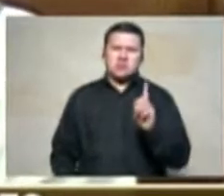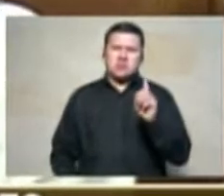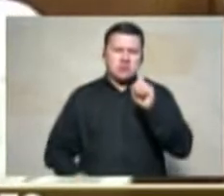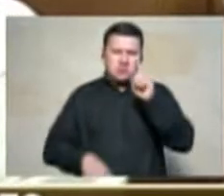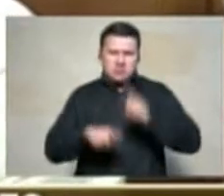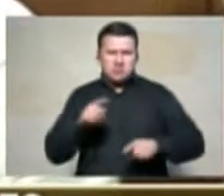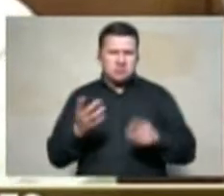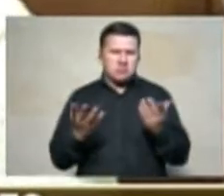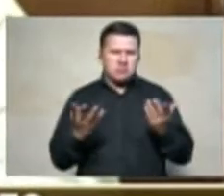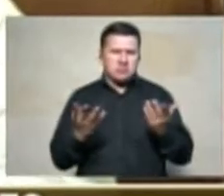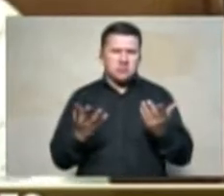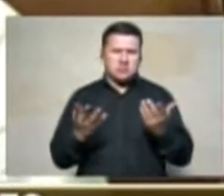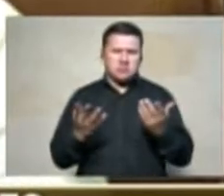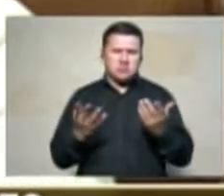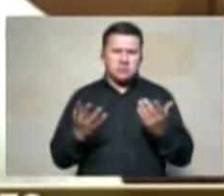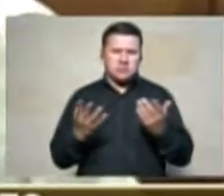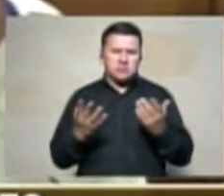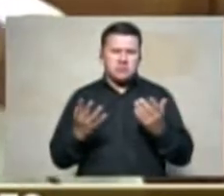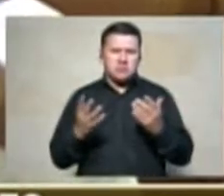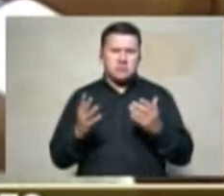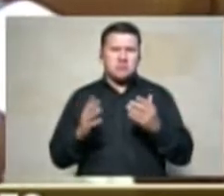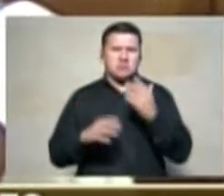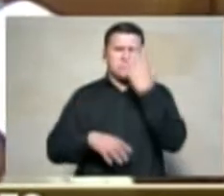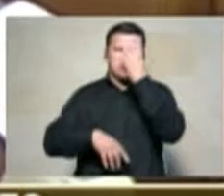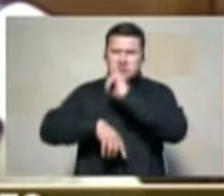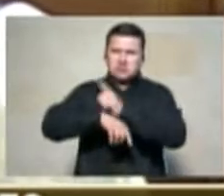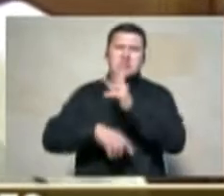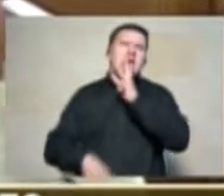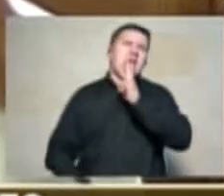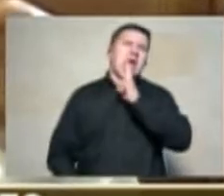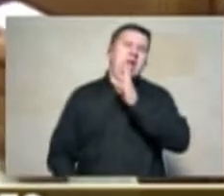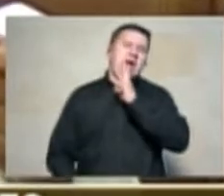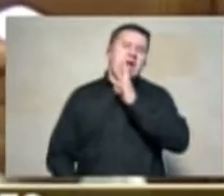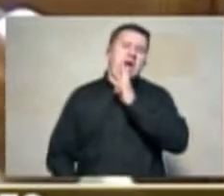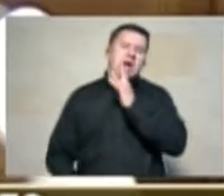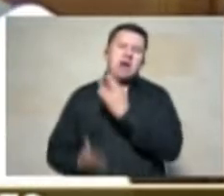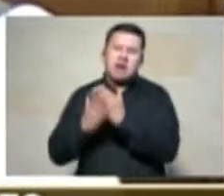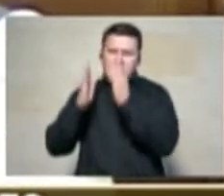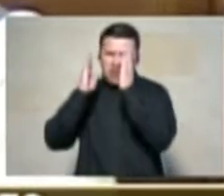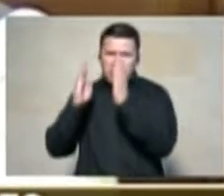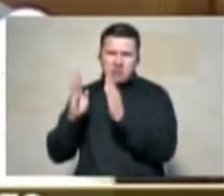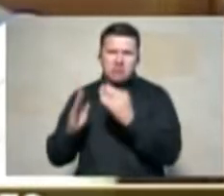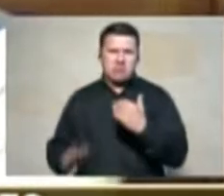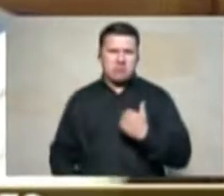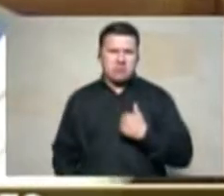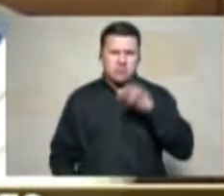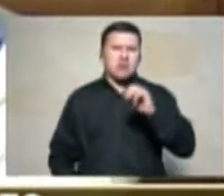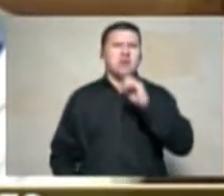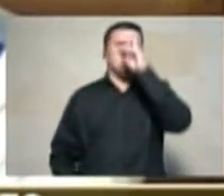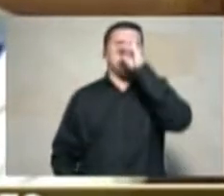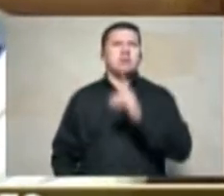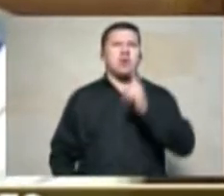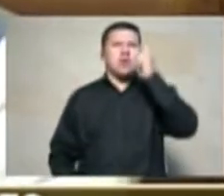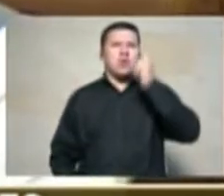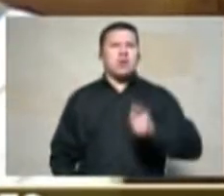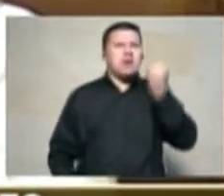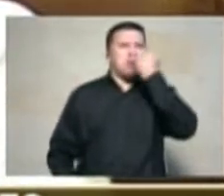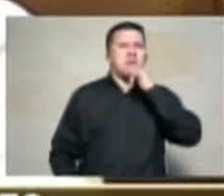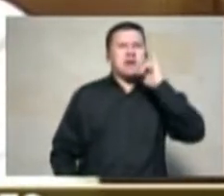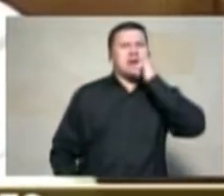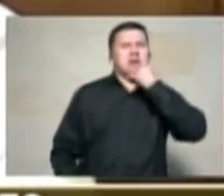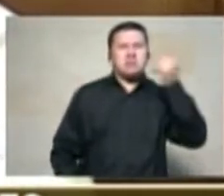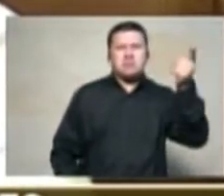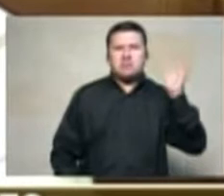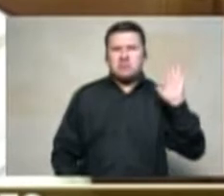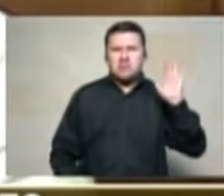posible a través de una exposición de 5 minutos a través de un caso concreto que yo pueda decir que un juez incurrió en error